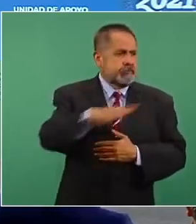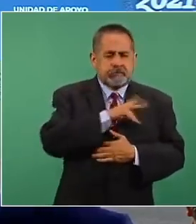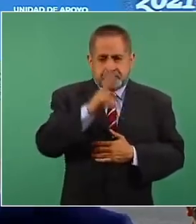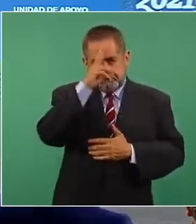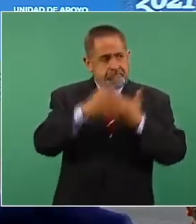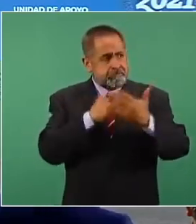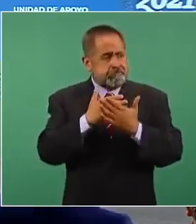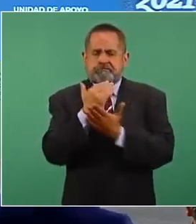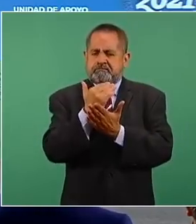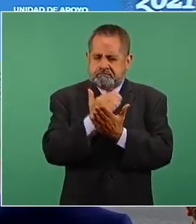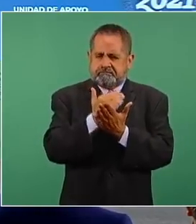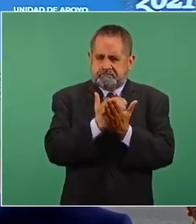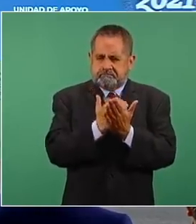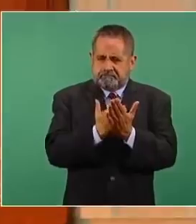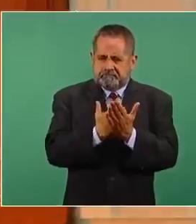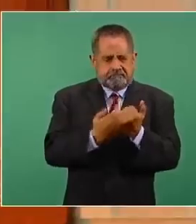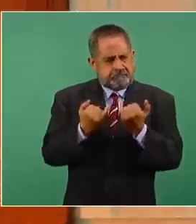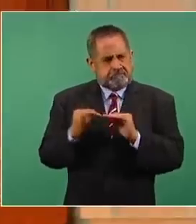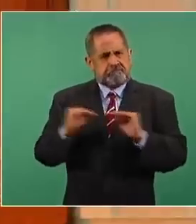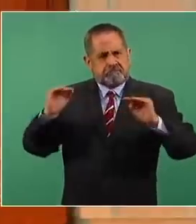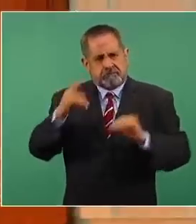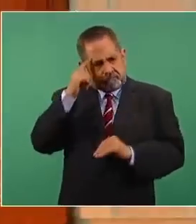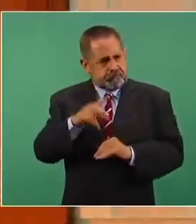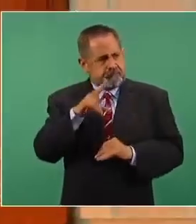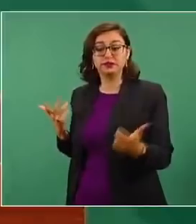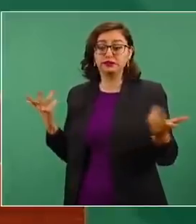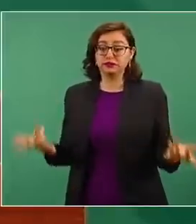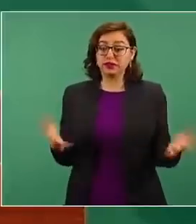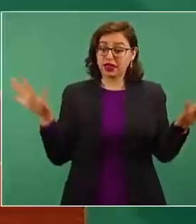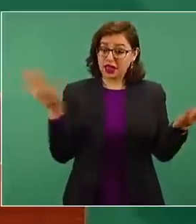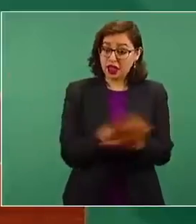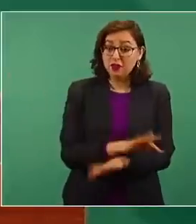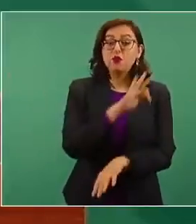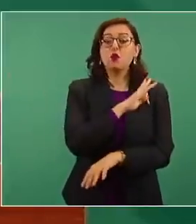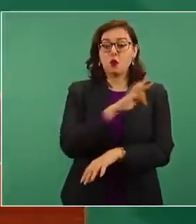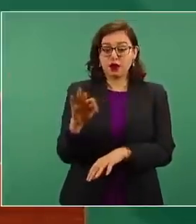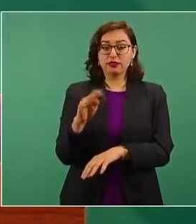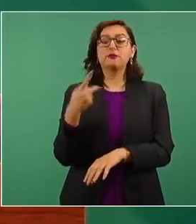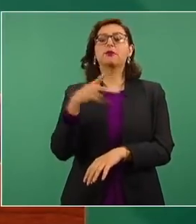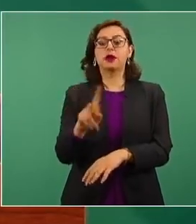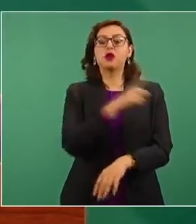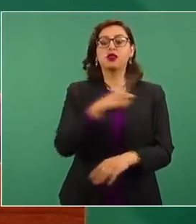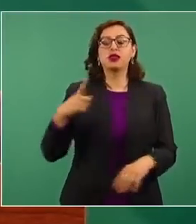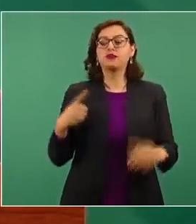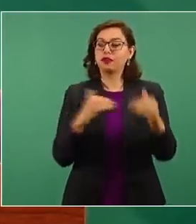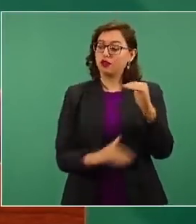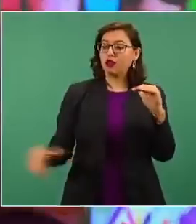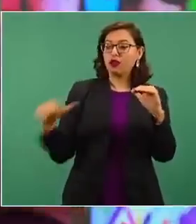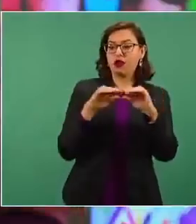violencia que se ejercen todos los días en contra de las mujeres. La lucha por el derecho de las mujeres